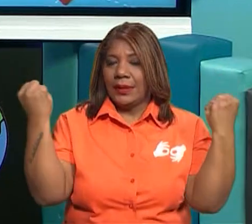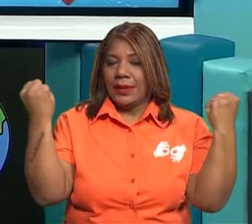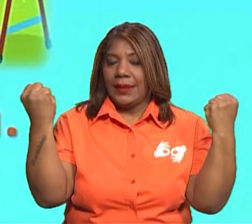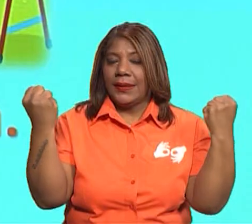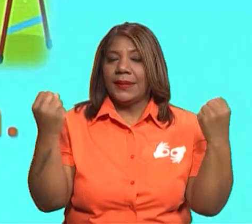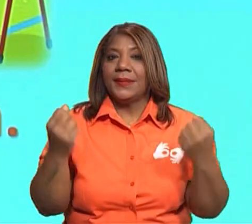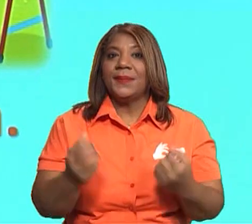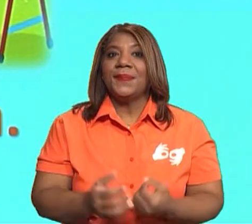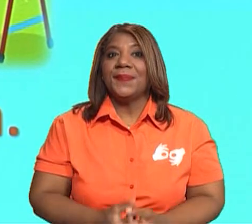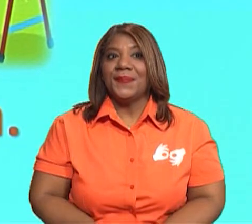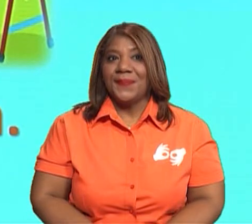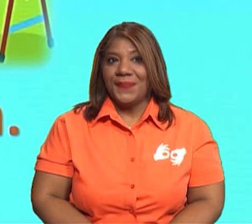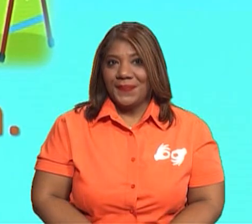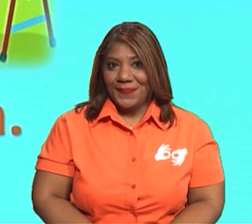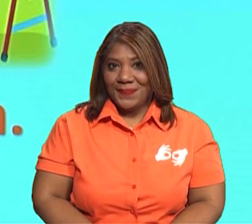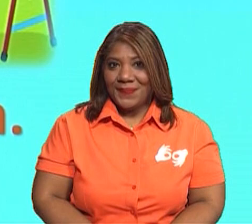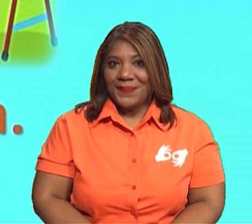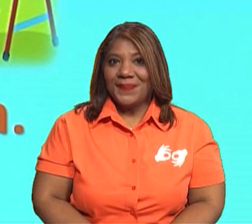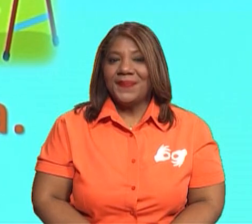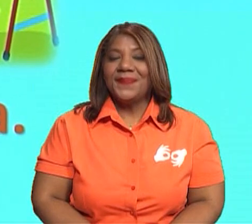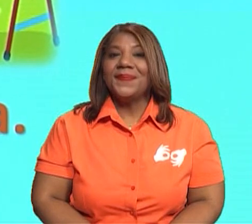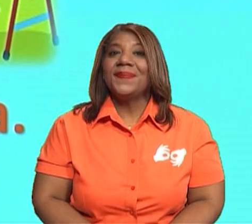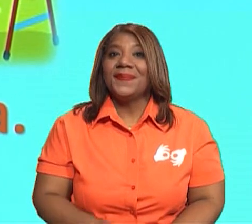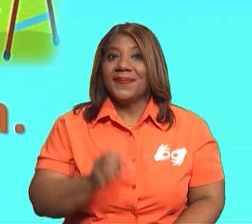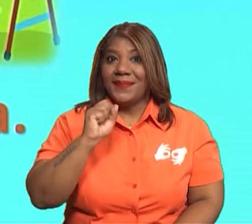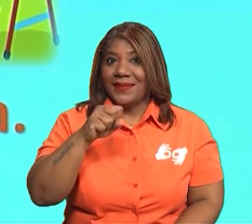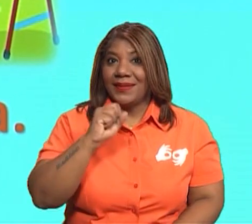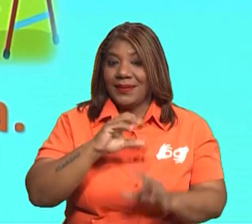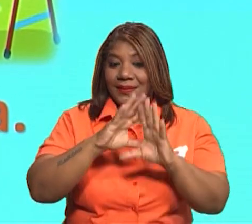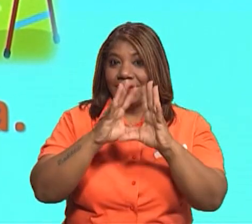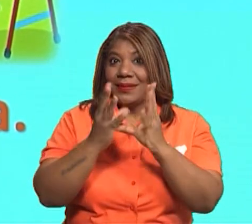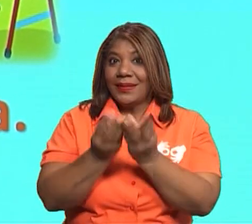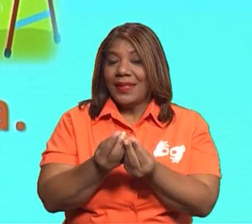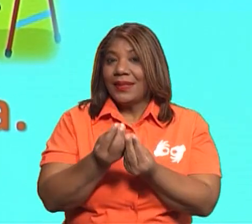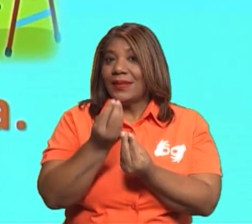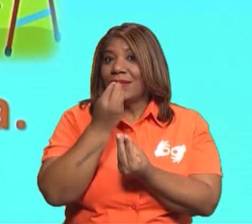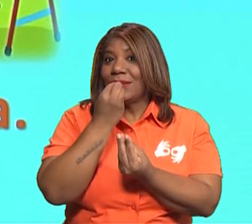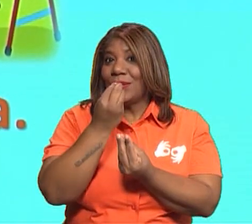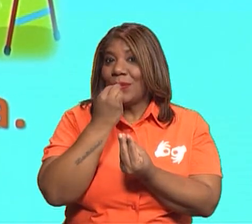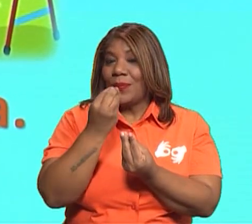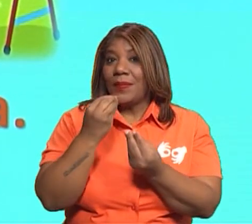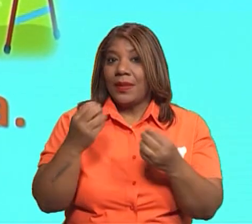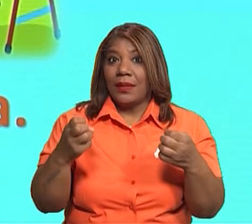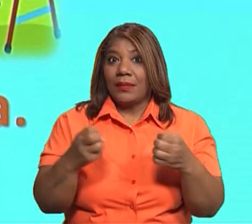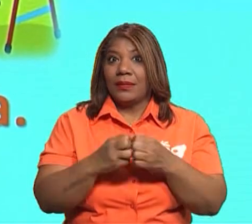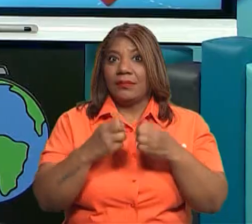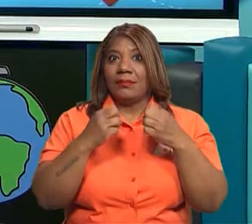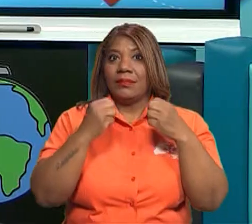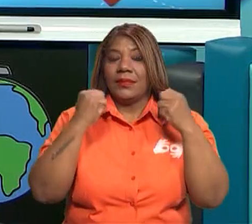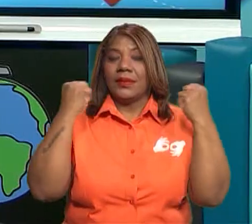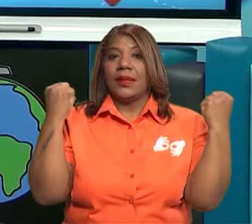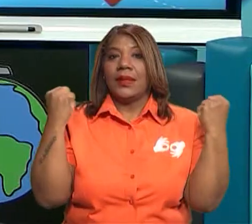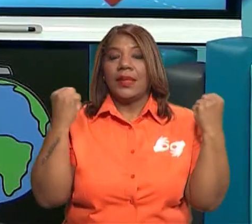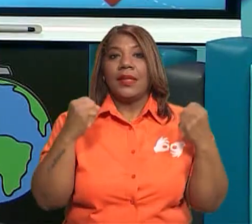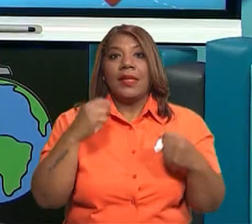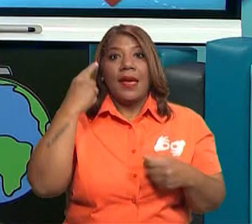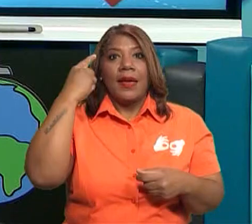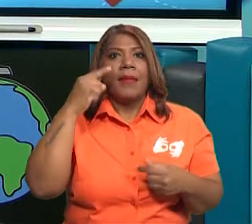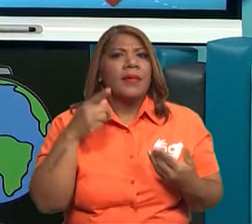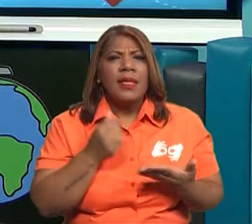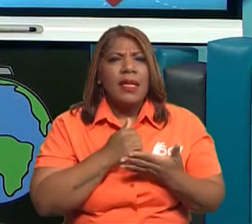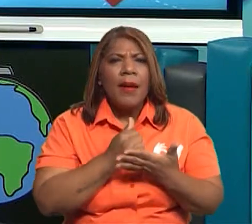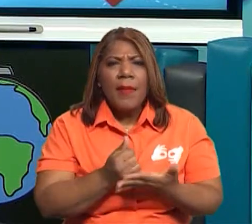que estos alimentos nos dan para poder correr, saltar. A ver, ¿tienes energía ahora mismito?